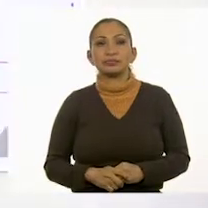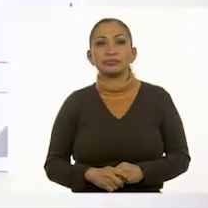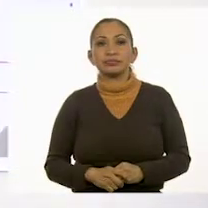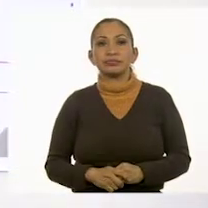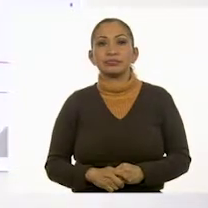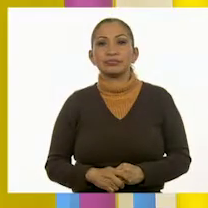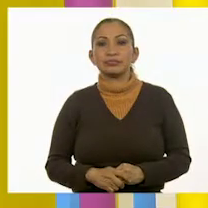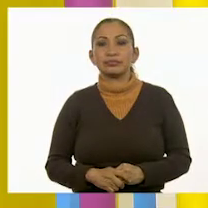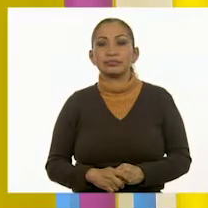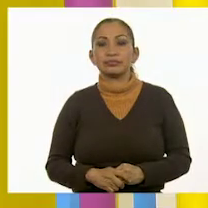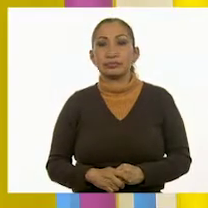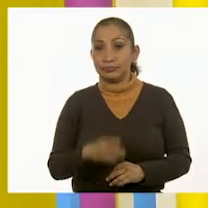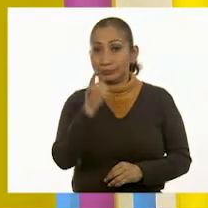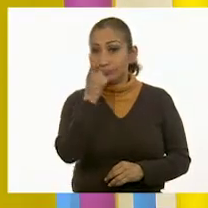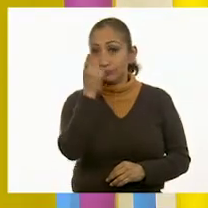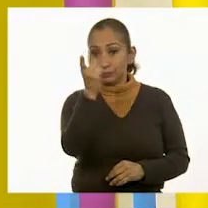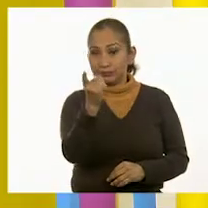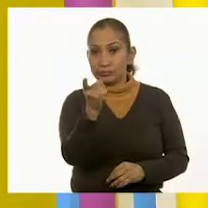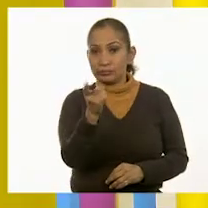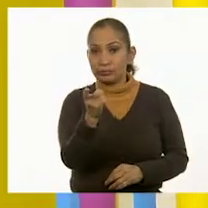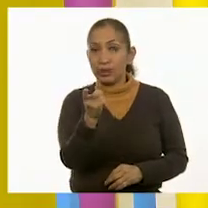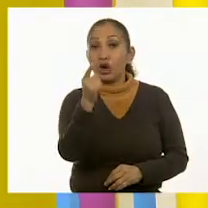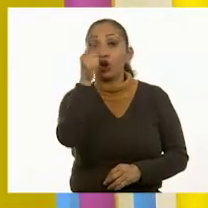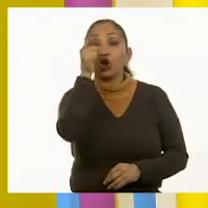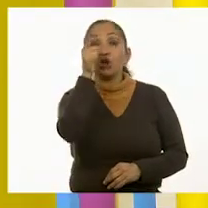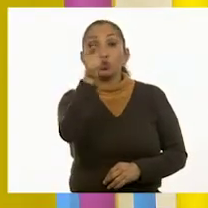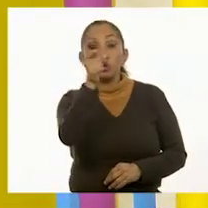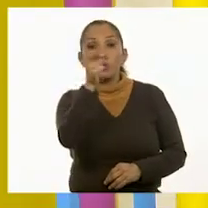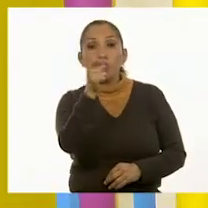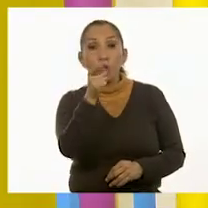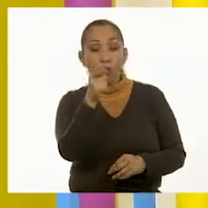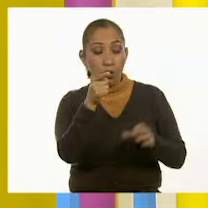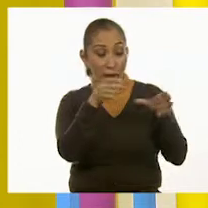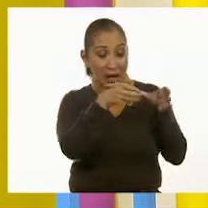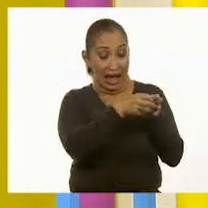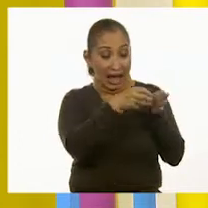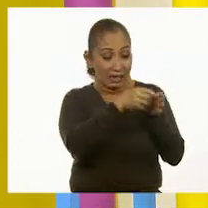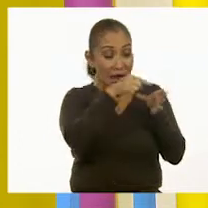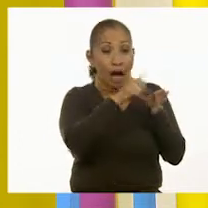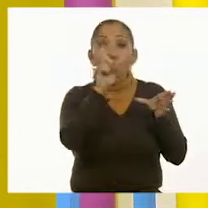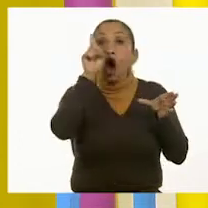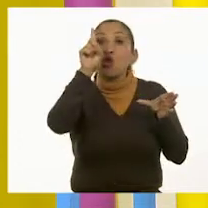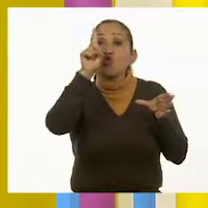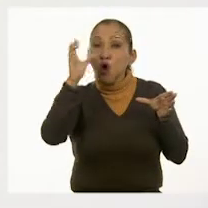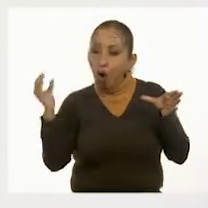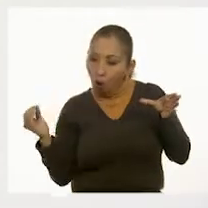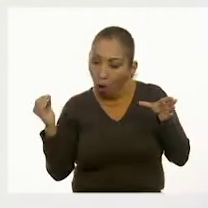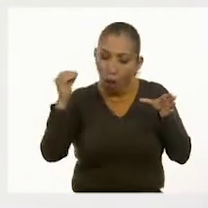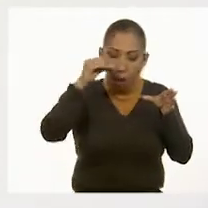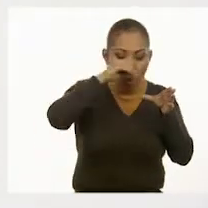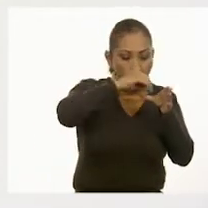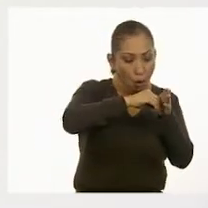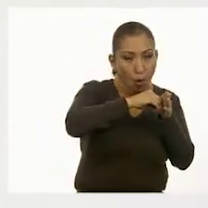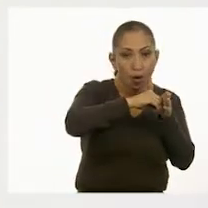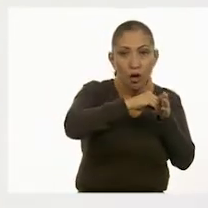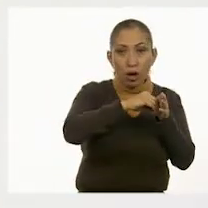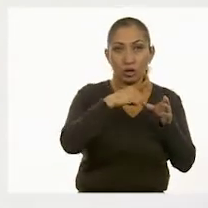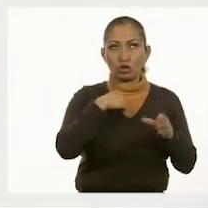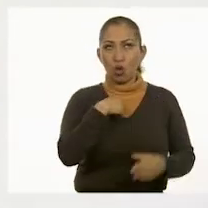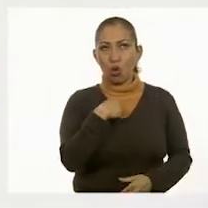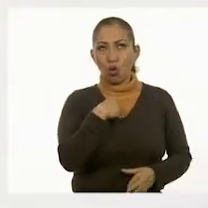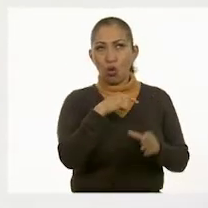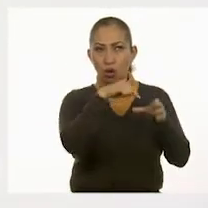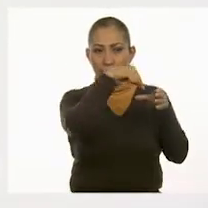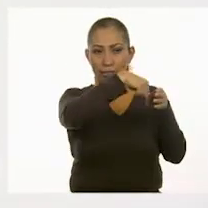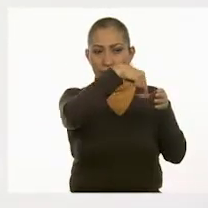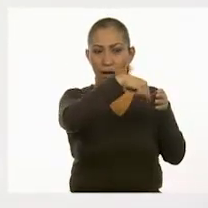Ahí está. Agrega una cosa más a tu caja. Si tengo 21